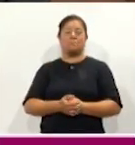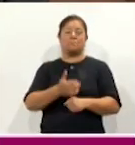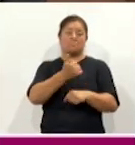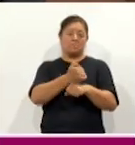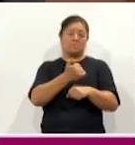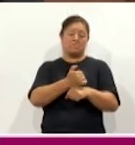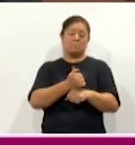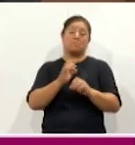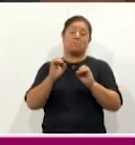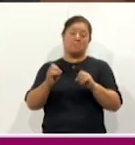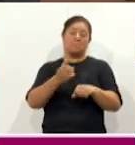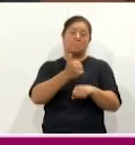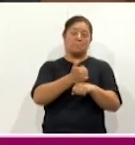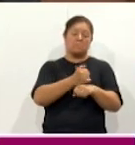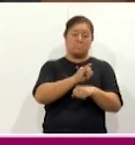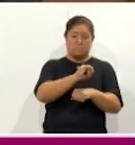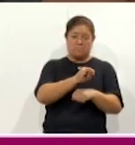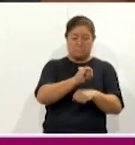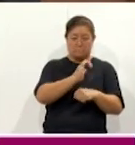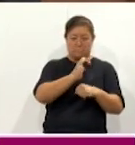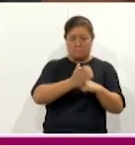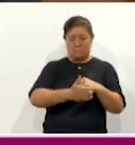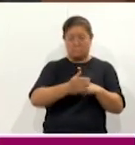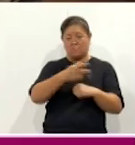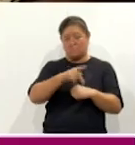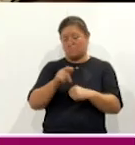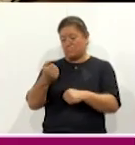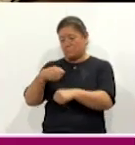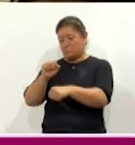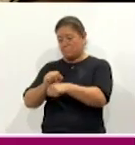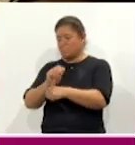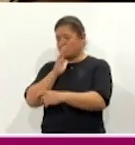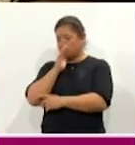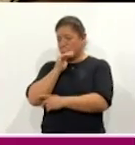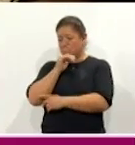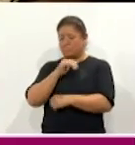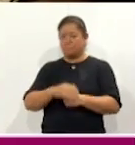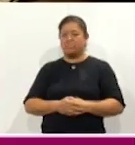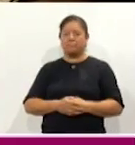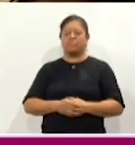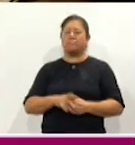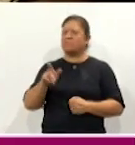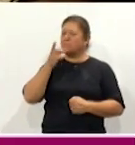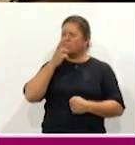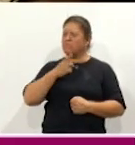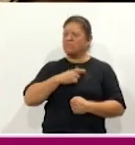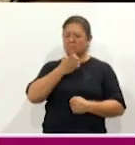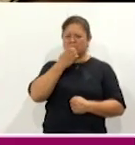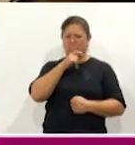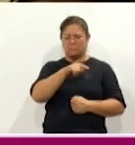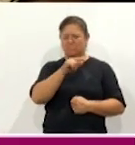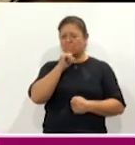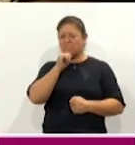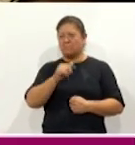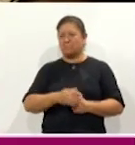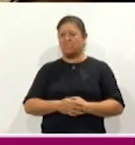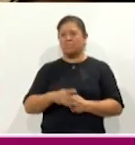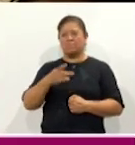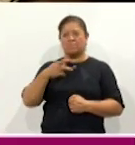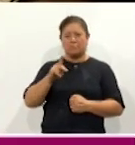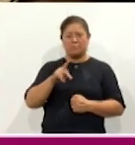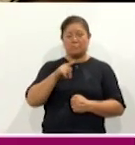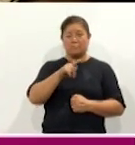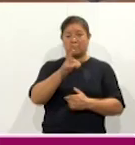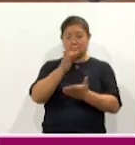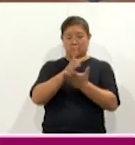continuar con la secundaria. Muy bien. Nos comentaba que, bueno, hay sistema no escolarizado, pero no es la única